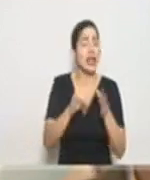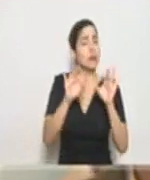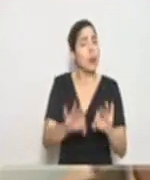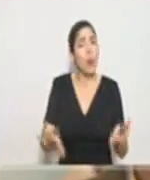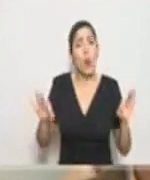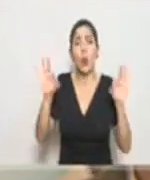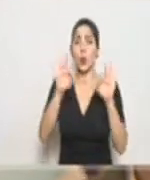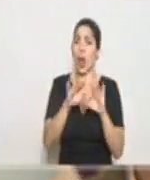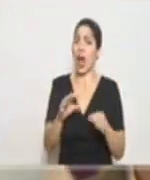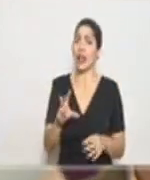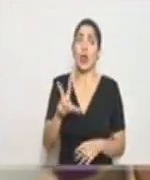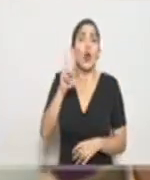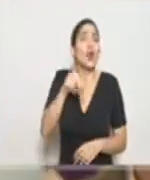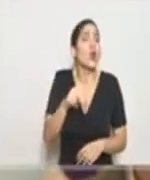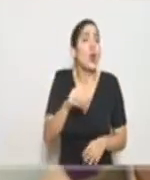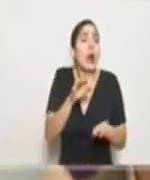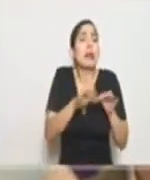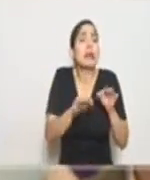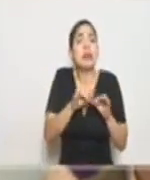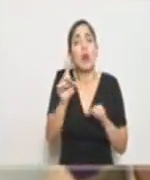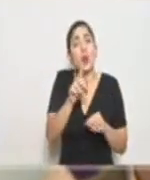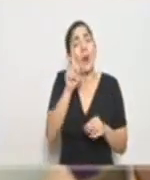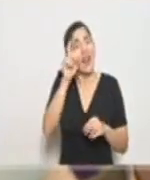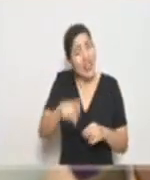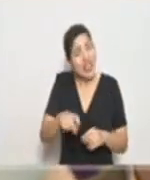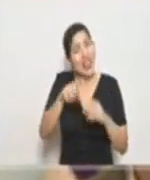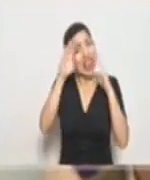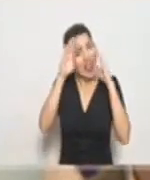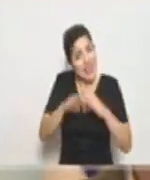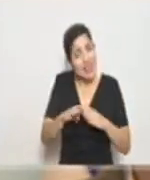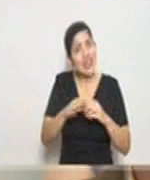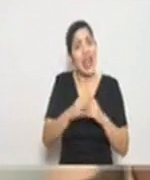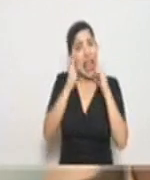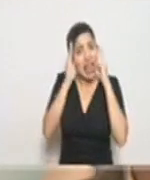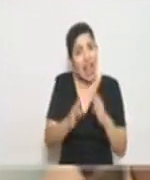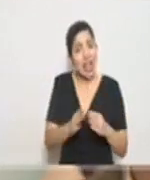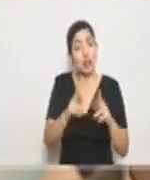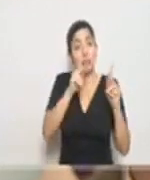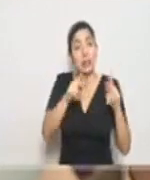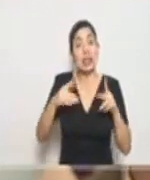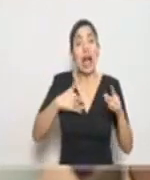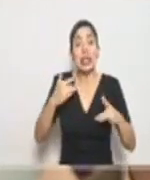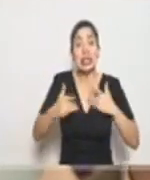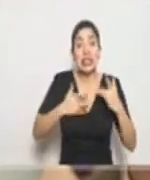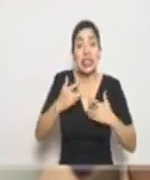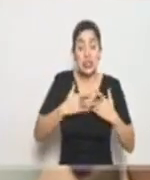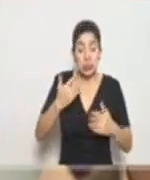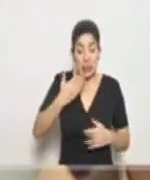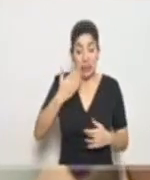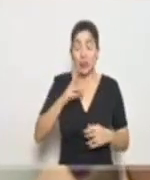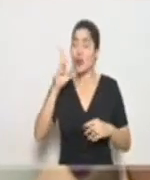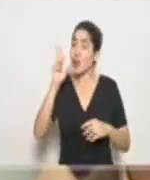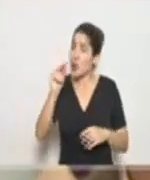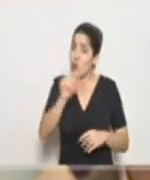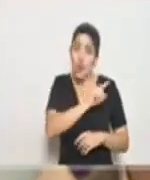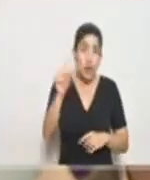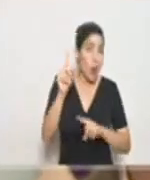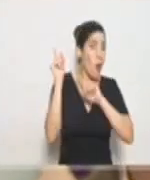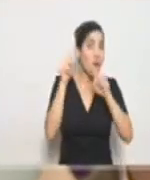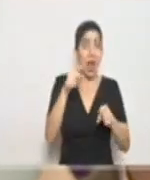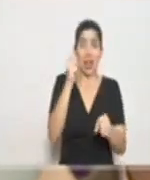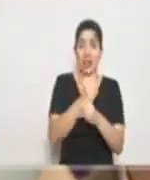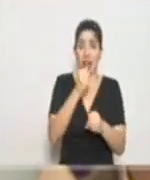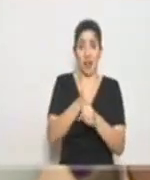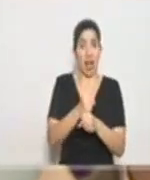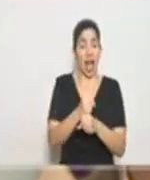importante, no es algo menor. Hagamos caso. La gente que está con síntomas respiratorios no vayan a trabajar. Van a…